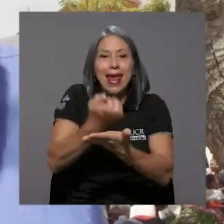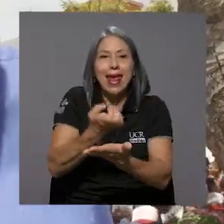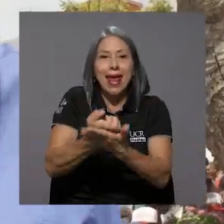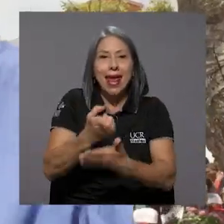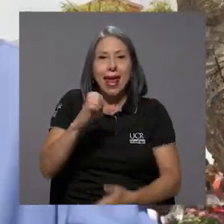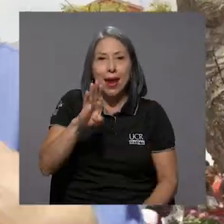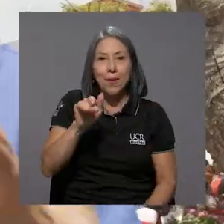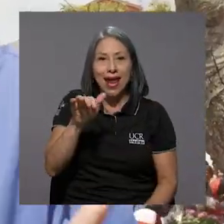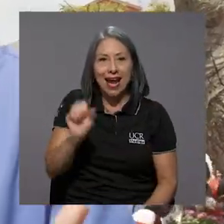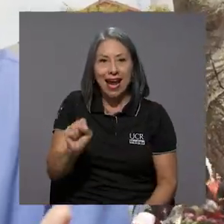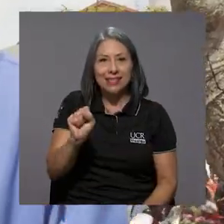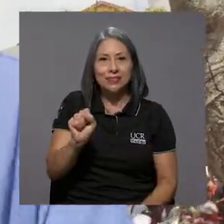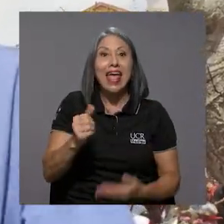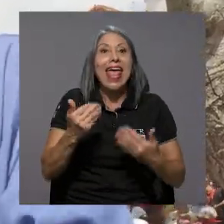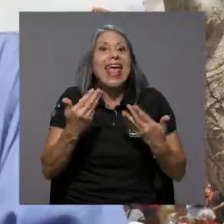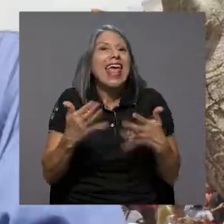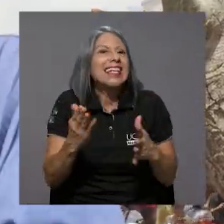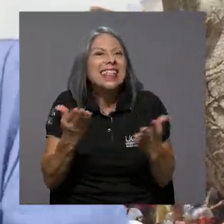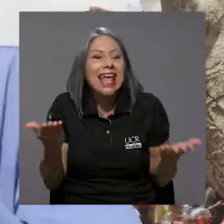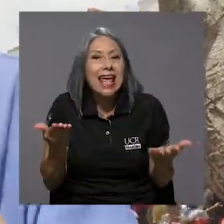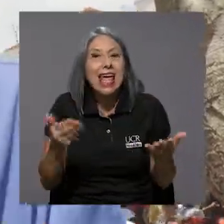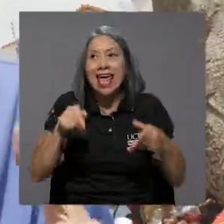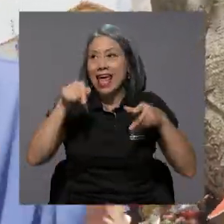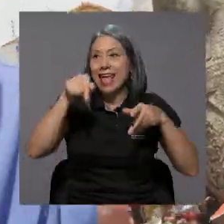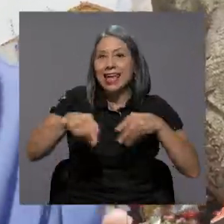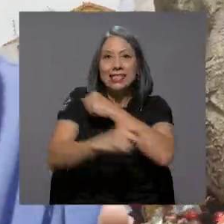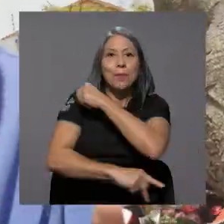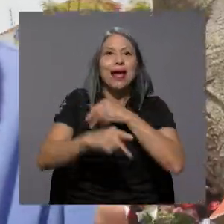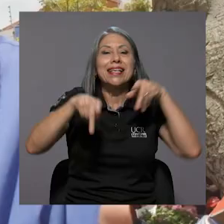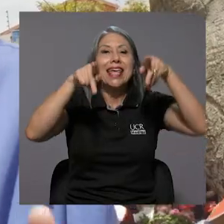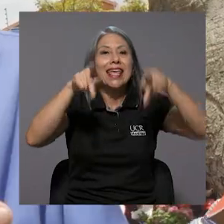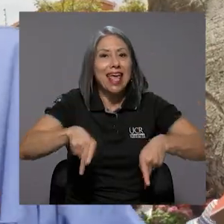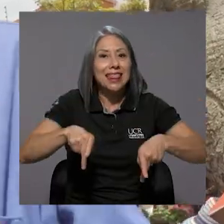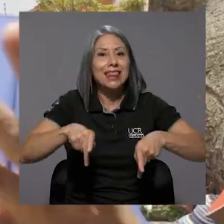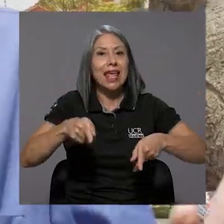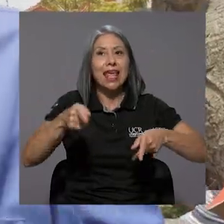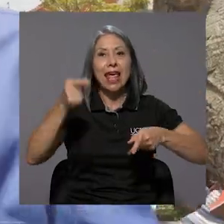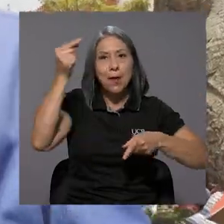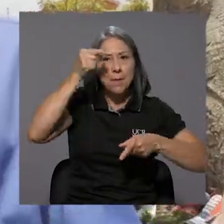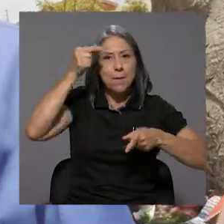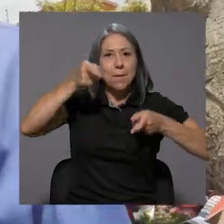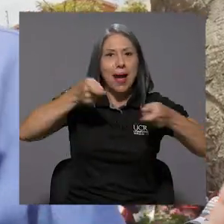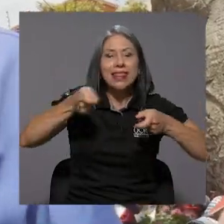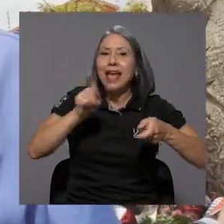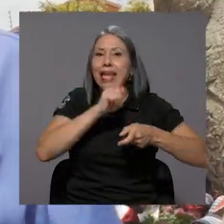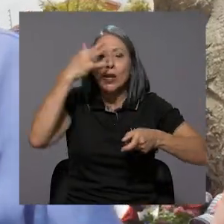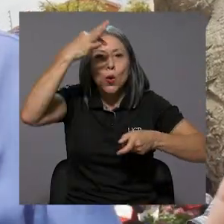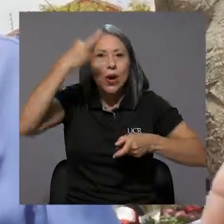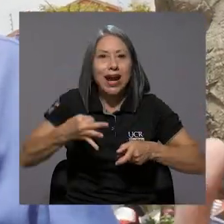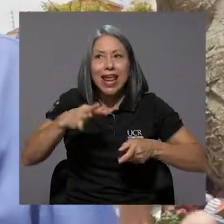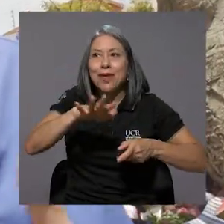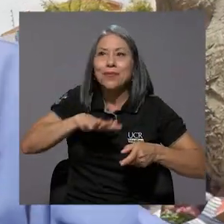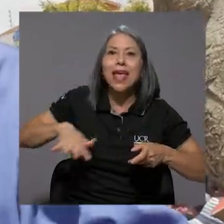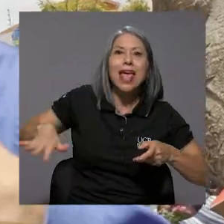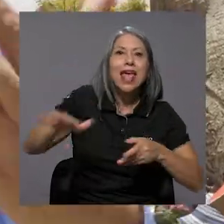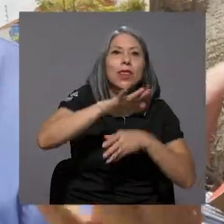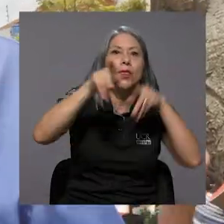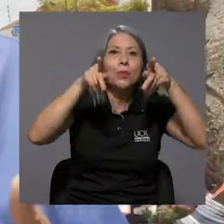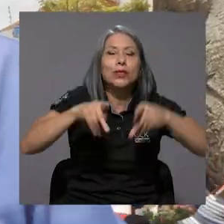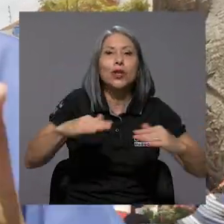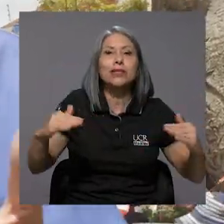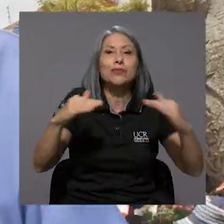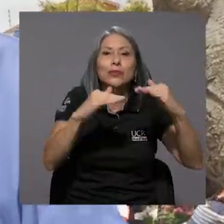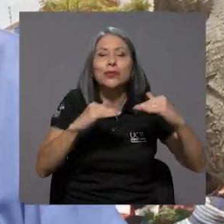becas, es que en el fondo hay gente que manda en este país que ya no cree en el estado social y entonces ha